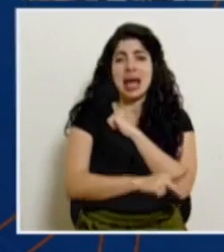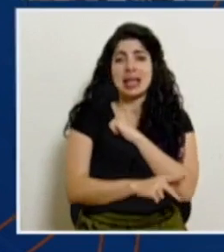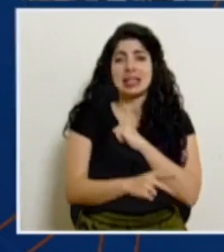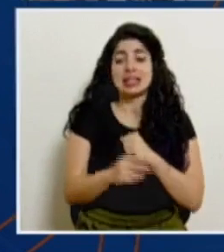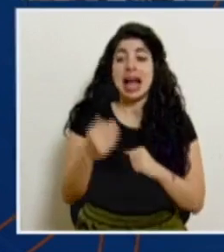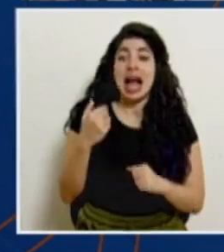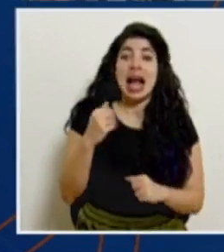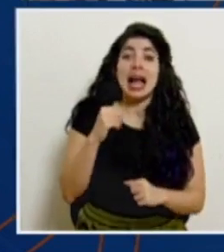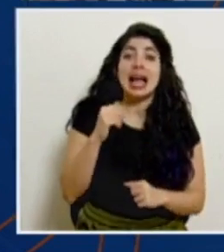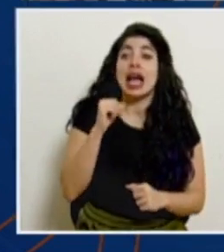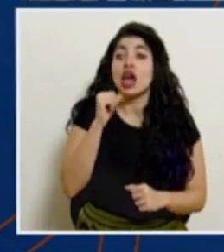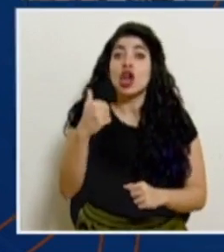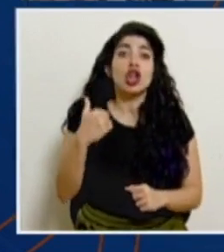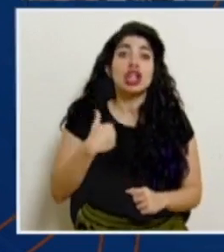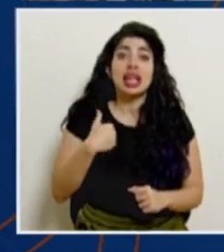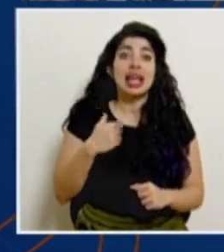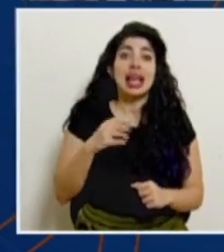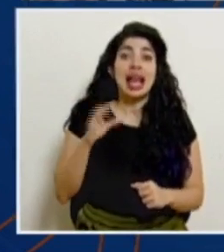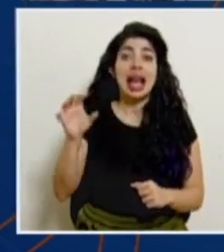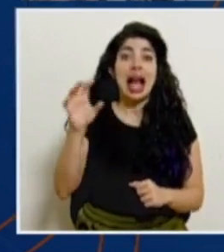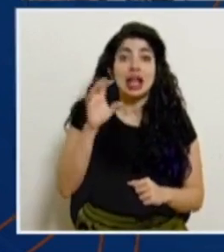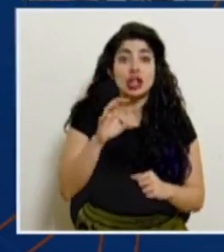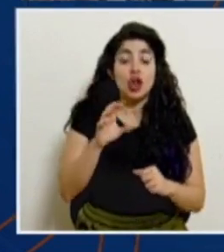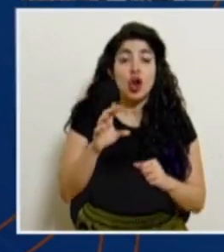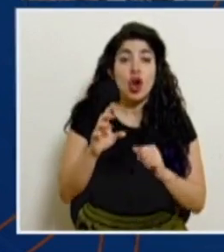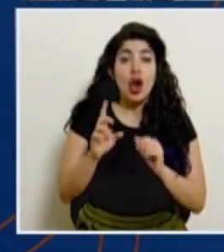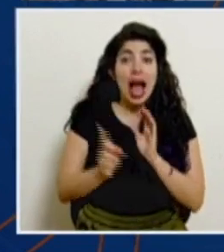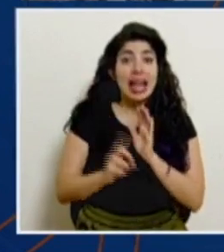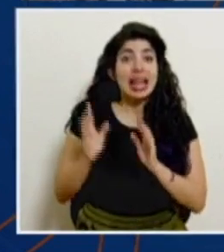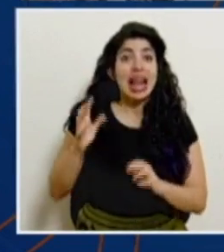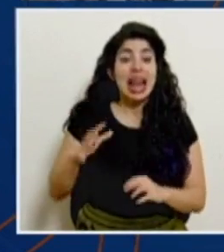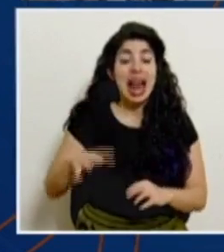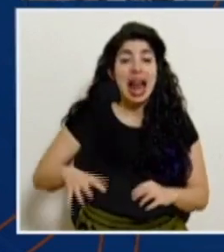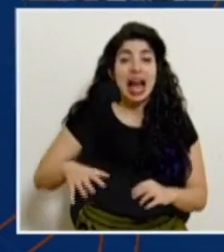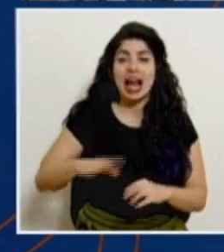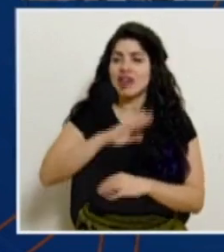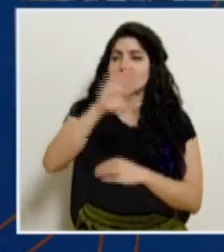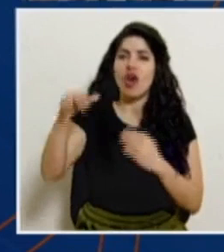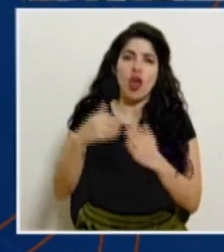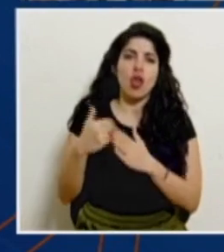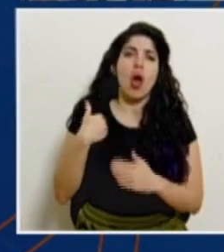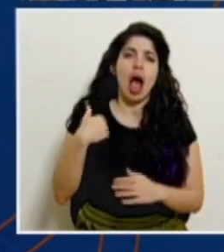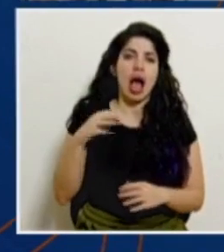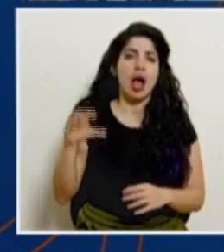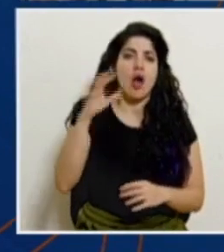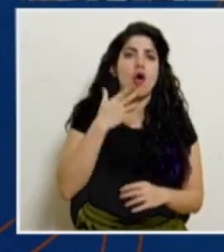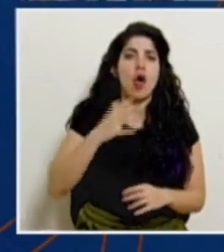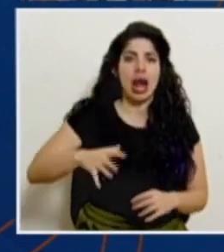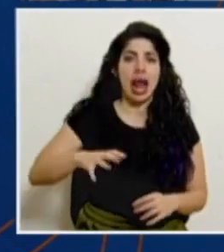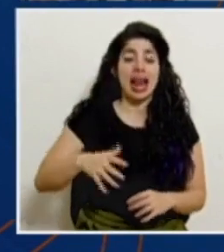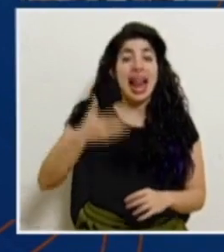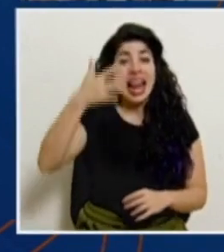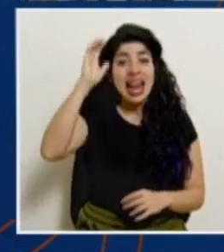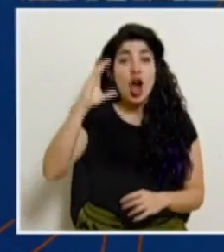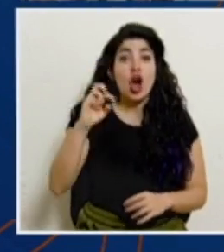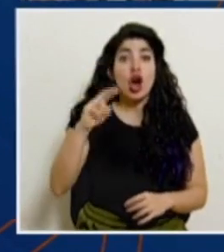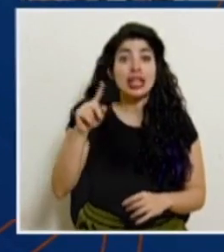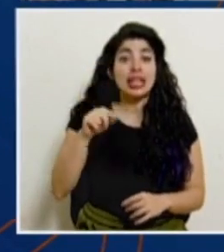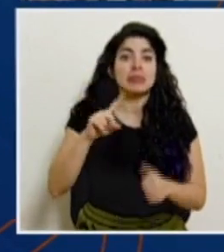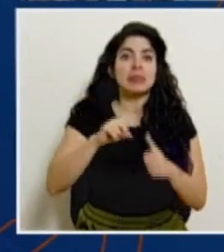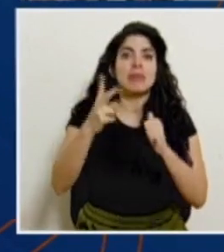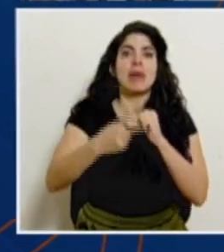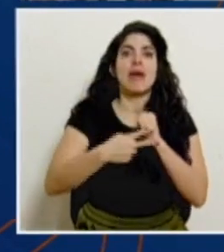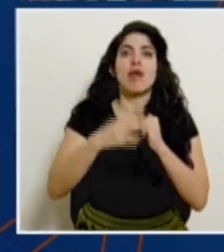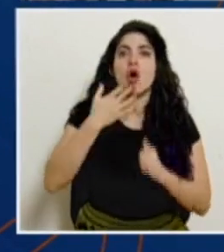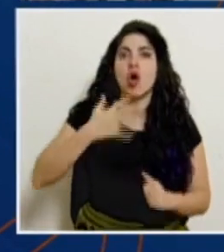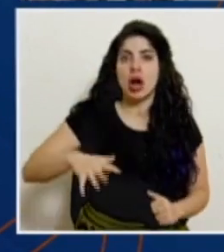cantón, que no tenga cantones, perdón, en alerta naranja. El caso de León Cortés es la primera vez que llega la alerta naranja y